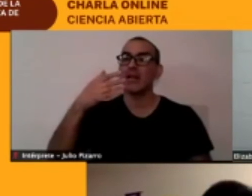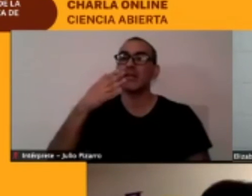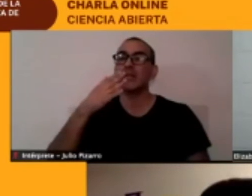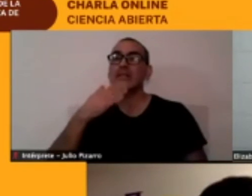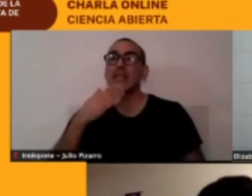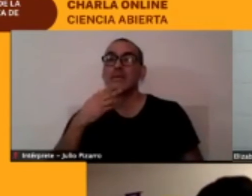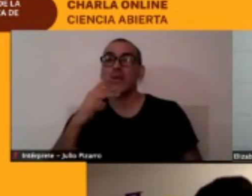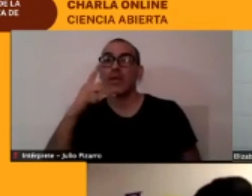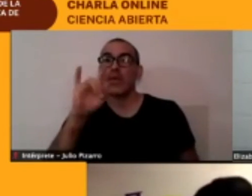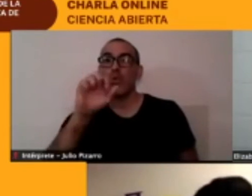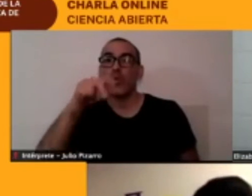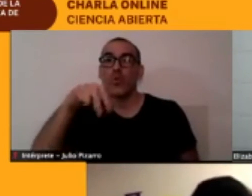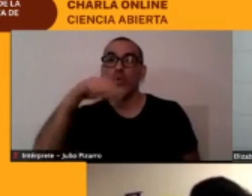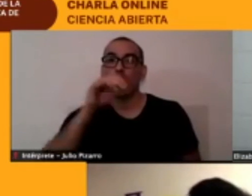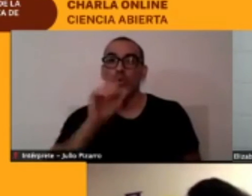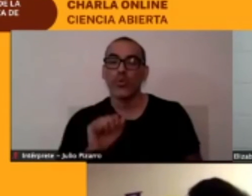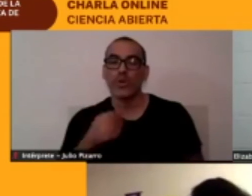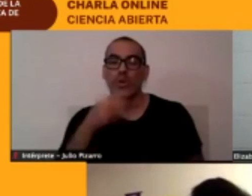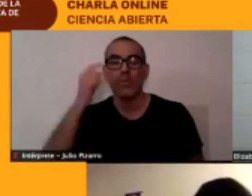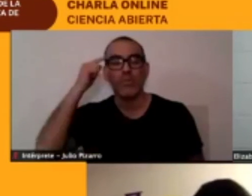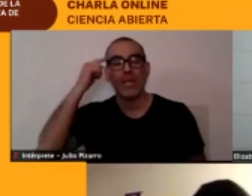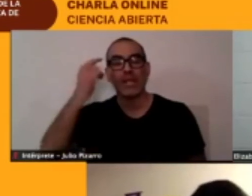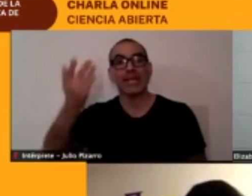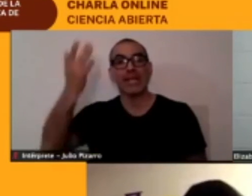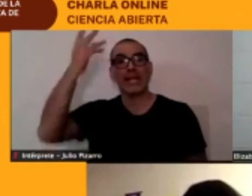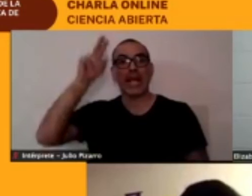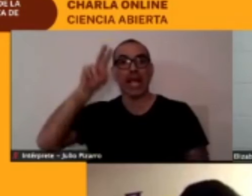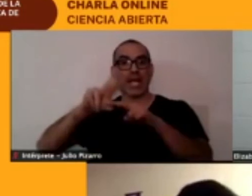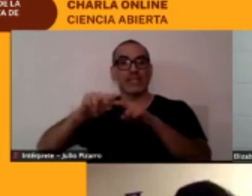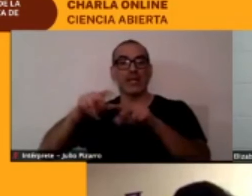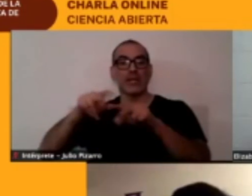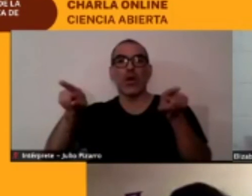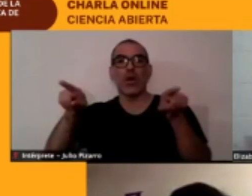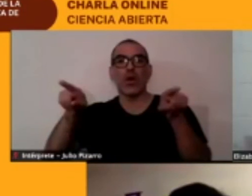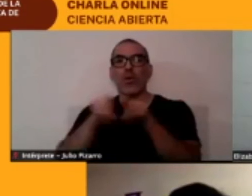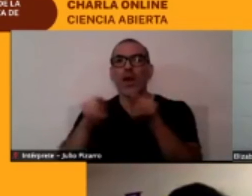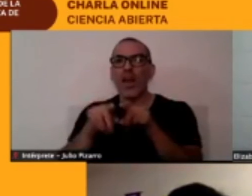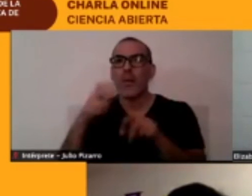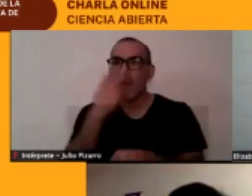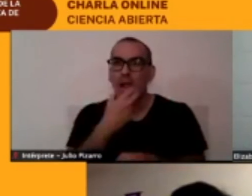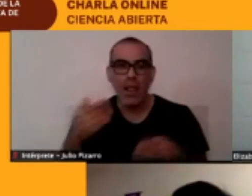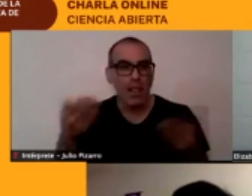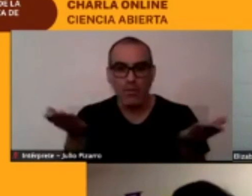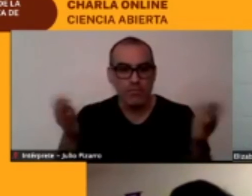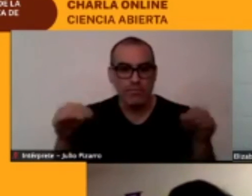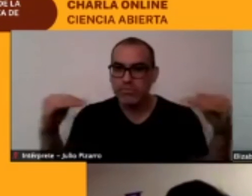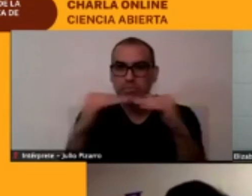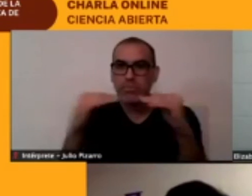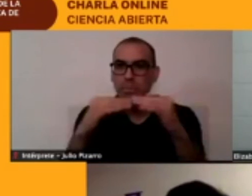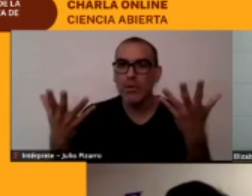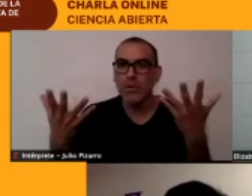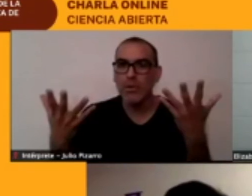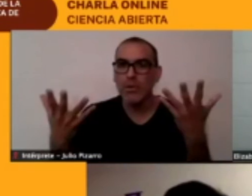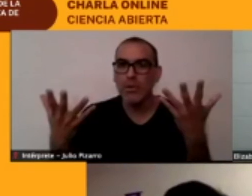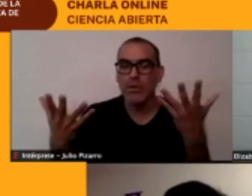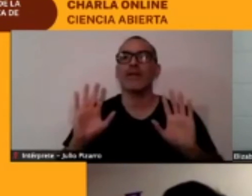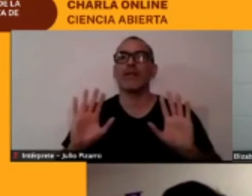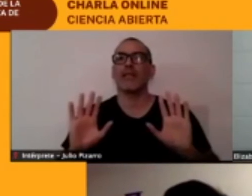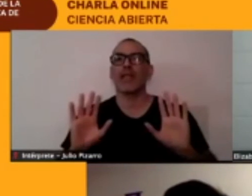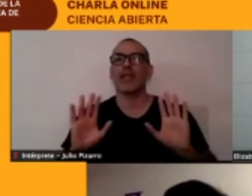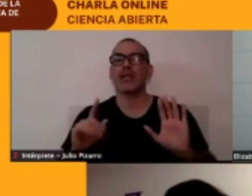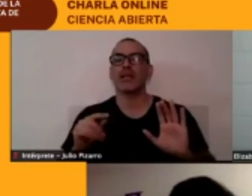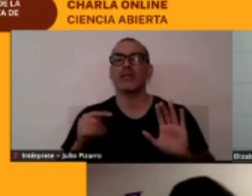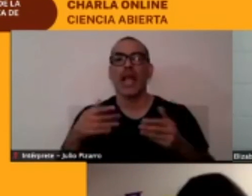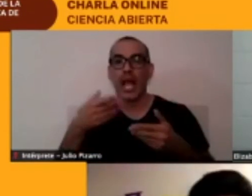pero luego de la investigación que se realizó se logró llegar a la conclusión de que estas lenguas son